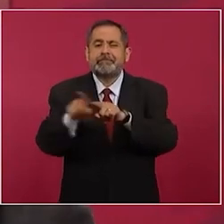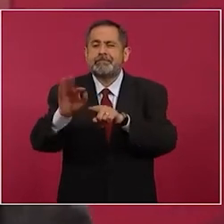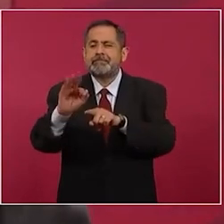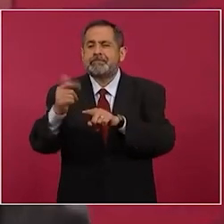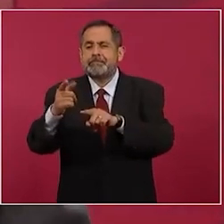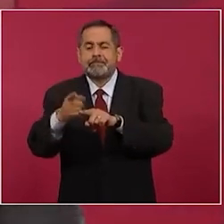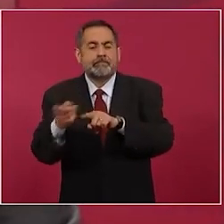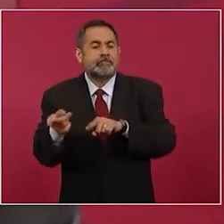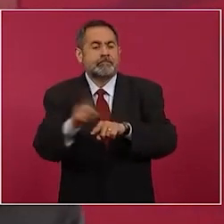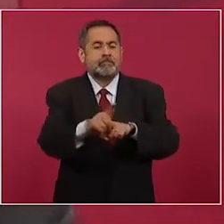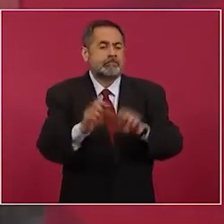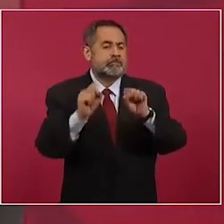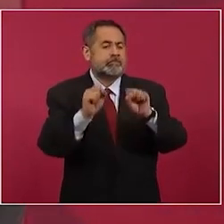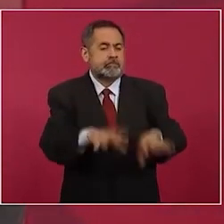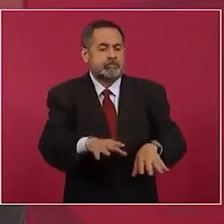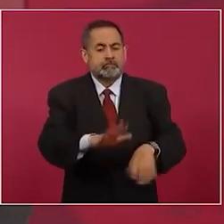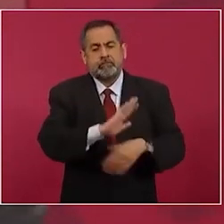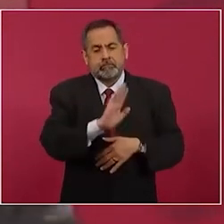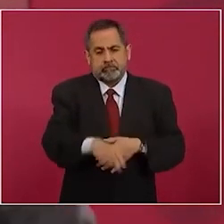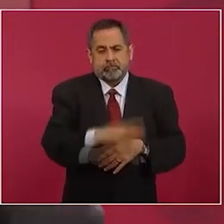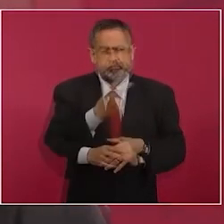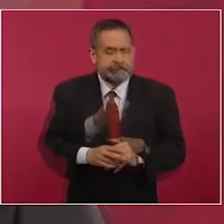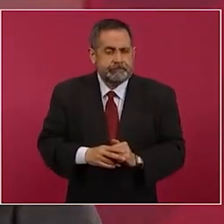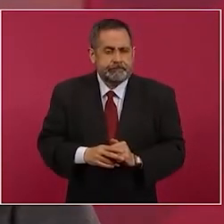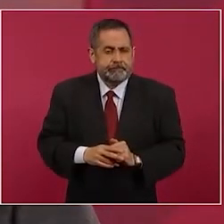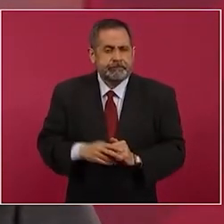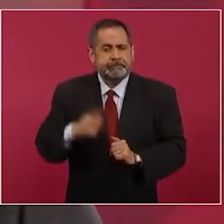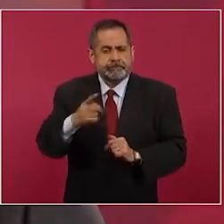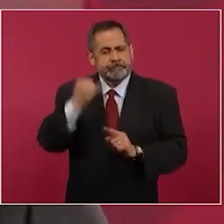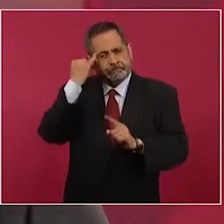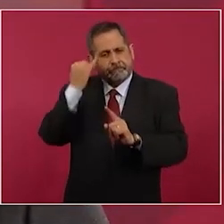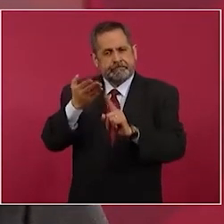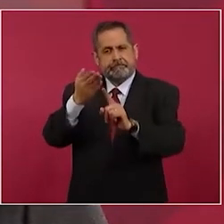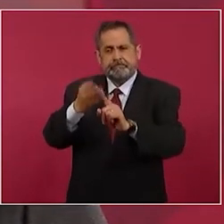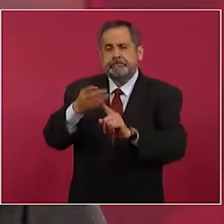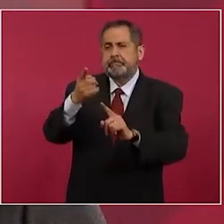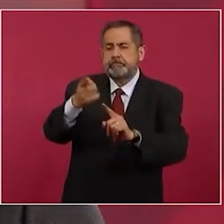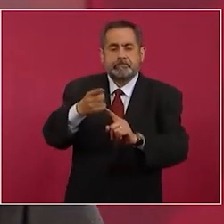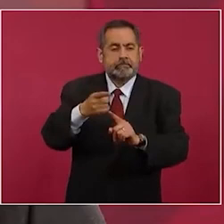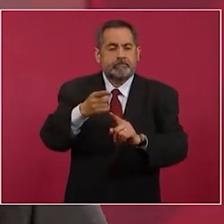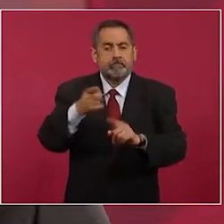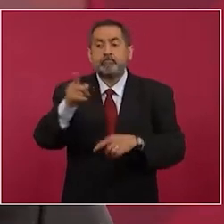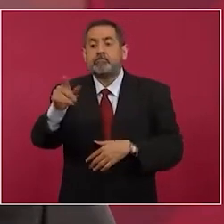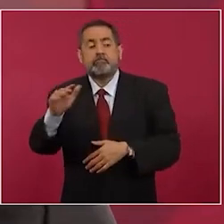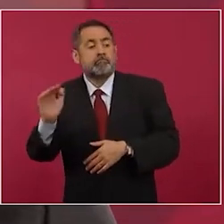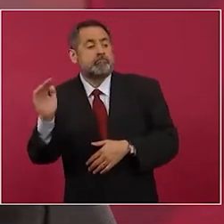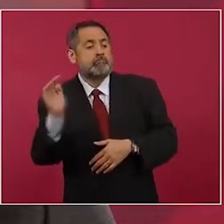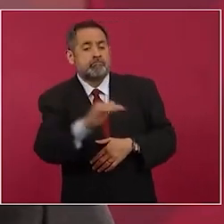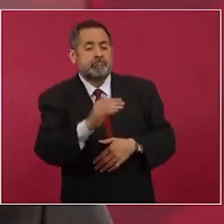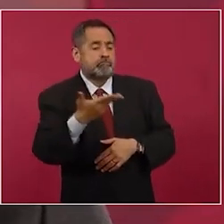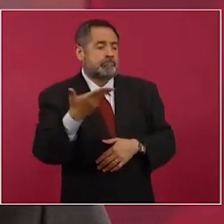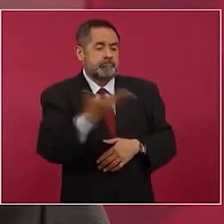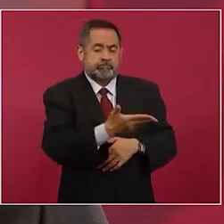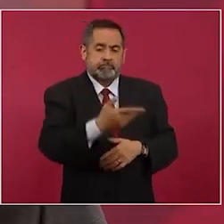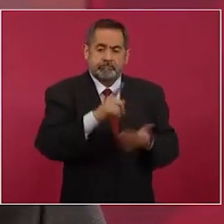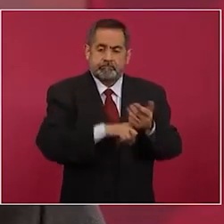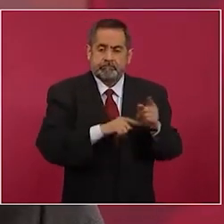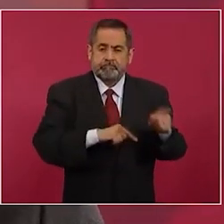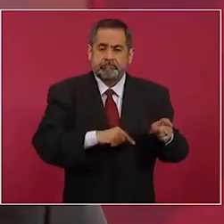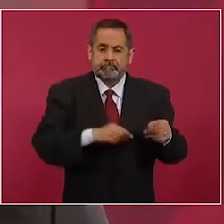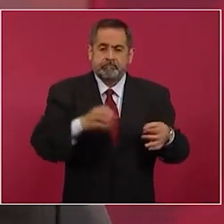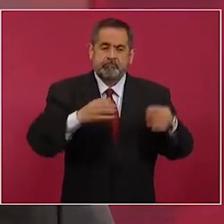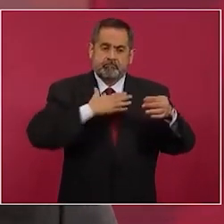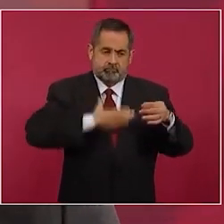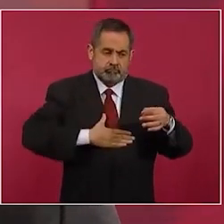y que por eso falleció planteamiento en donde se solicita que se